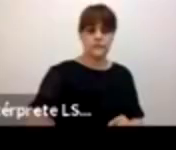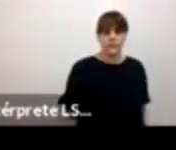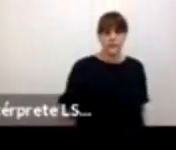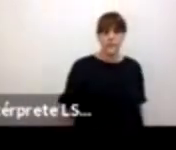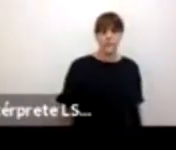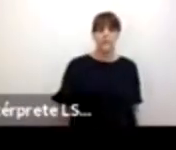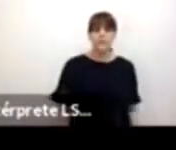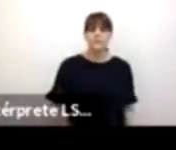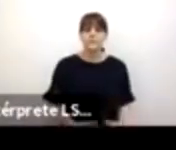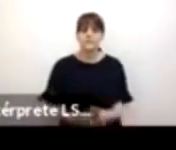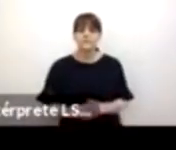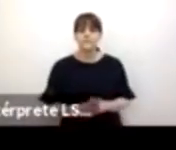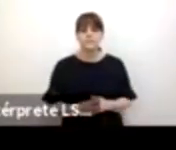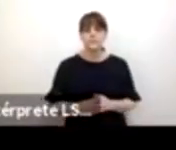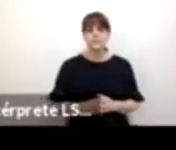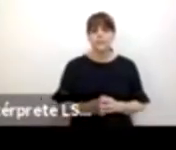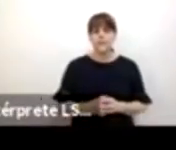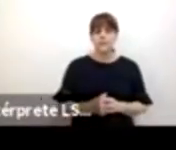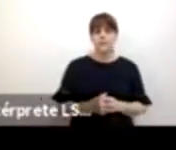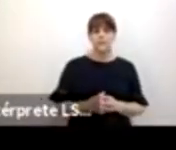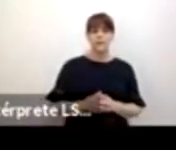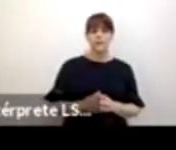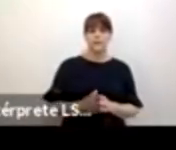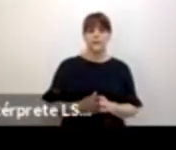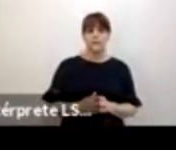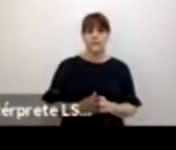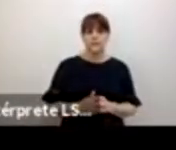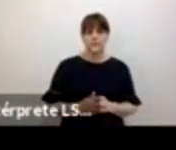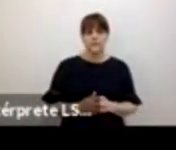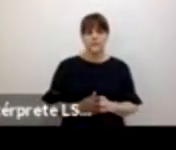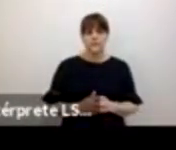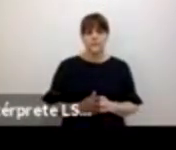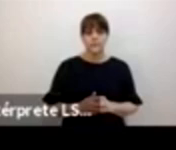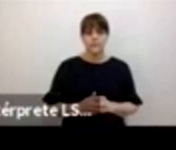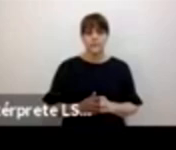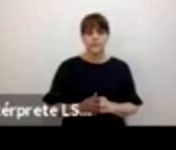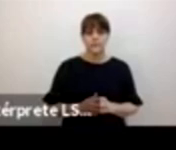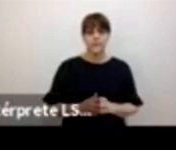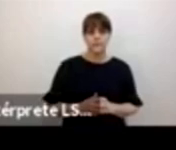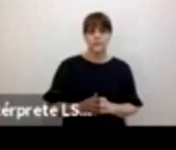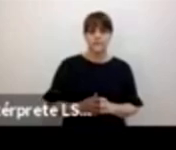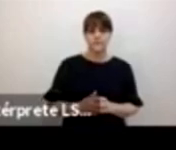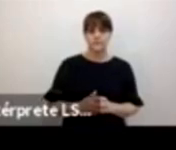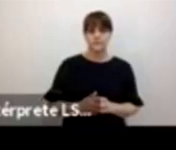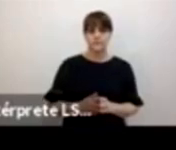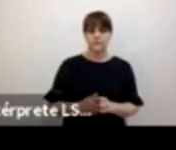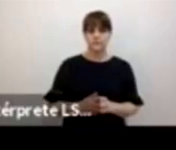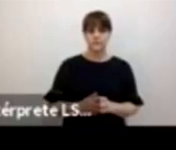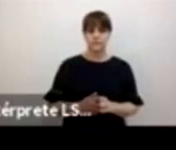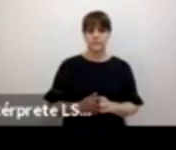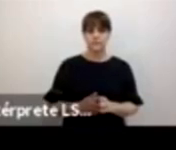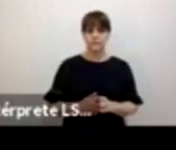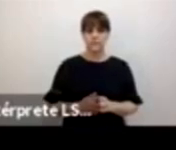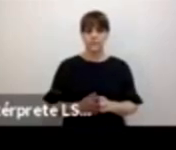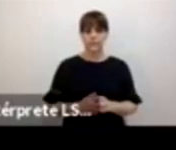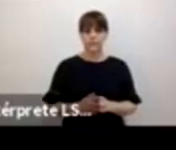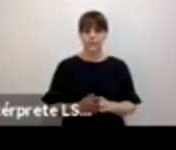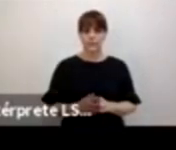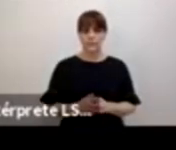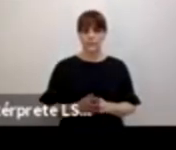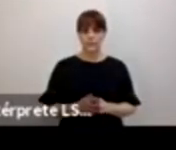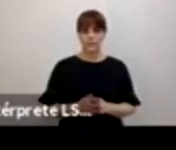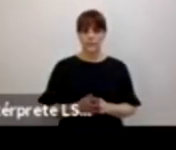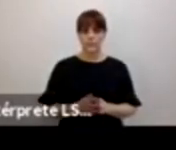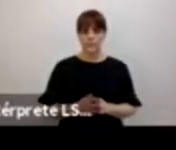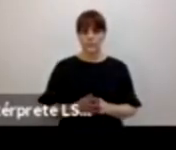por razones económicas en general y a veces por razones económicas y de género como sucede en muchísima población rural e indígena en el